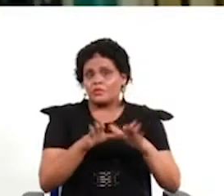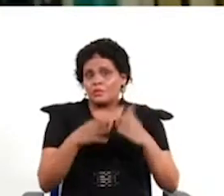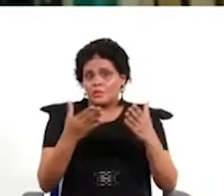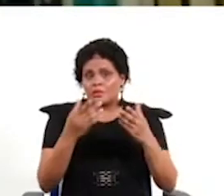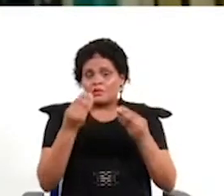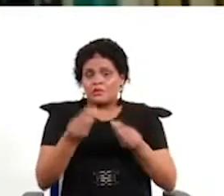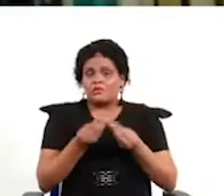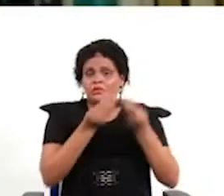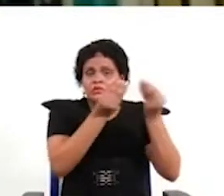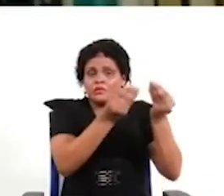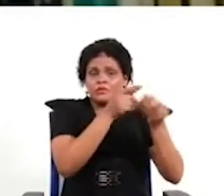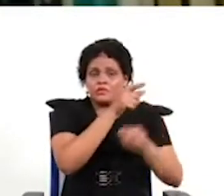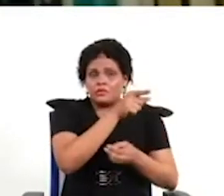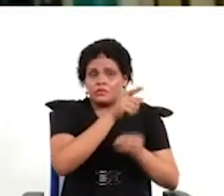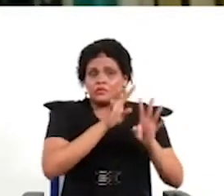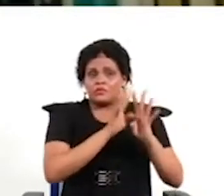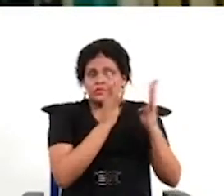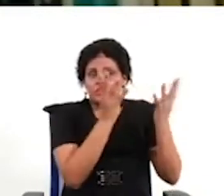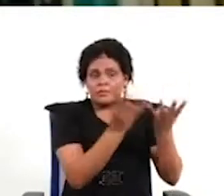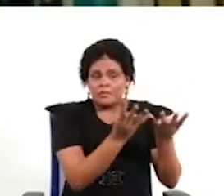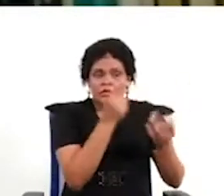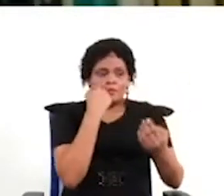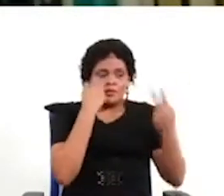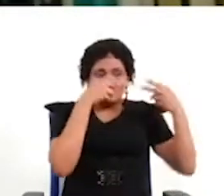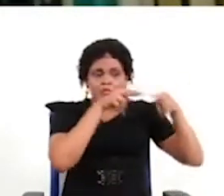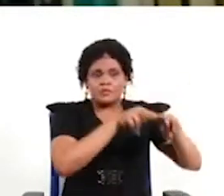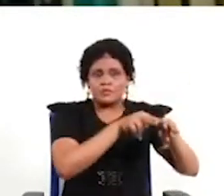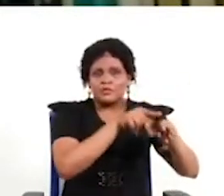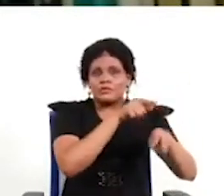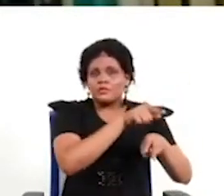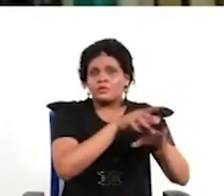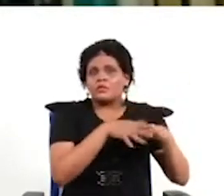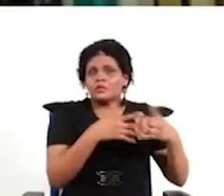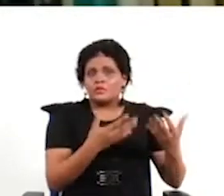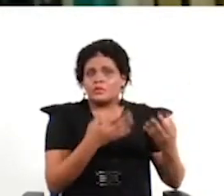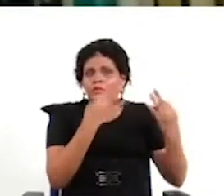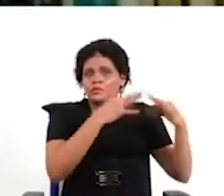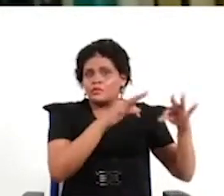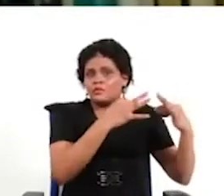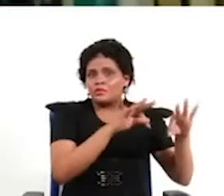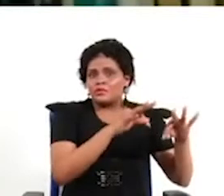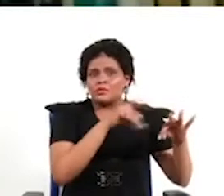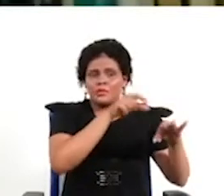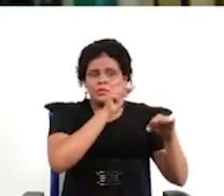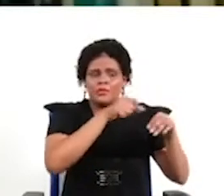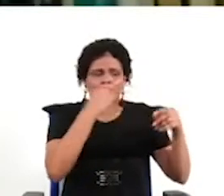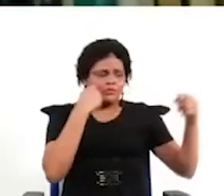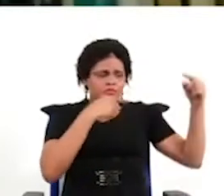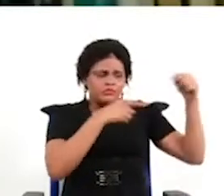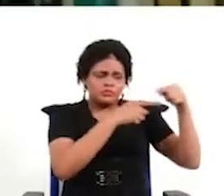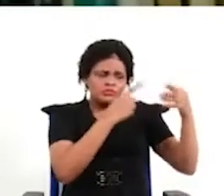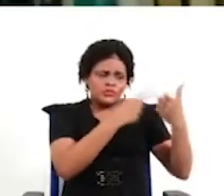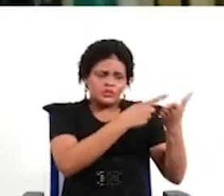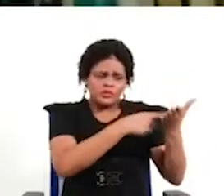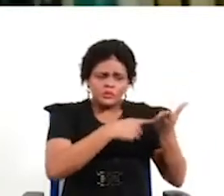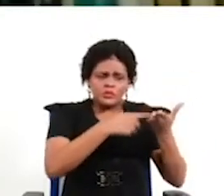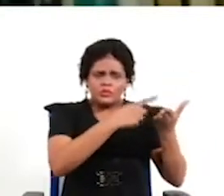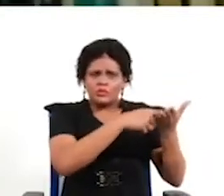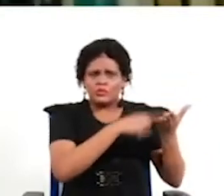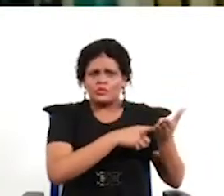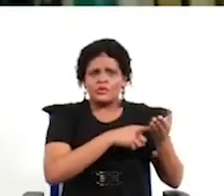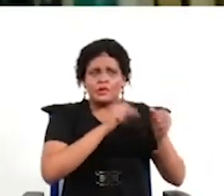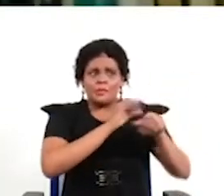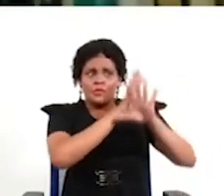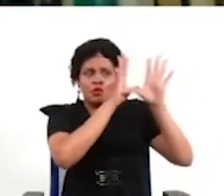parlamento y no una asamblea constituyente debía decidir debía tratar debía discutir obligatoriamente o sea no aprobar